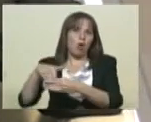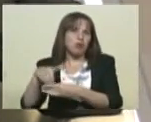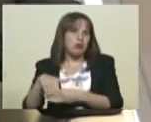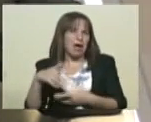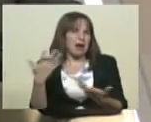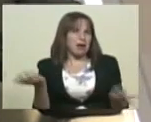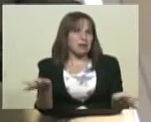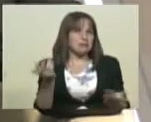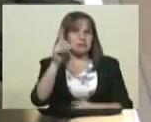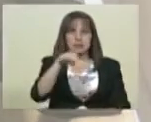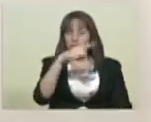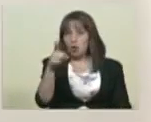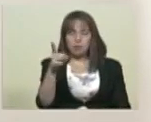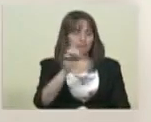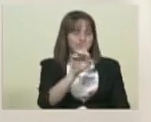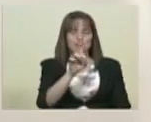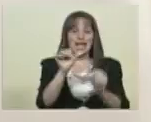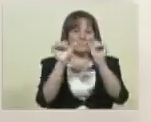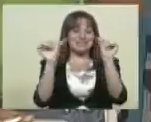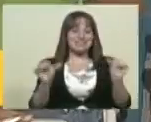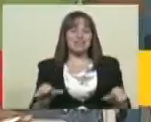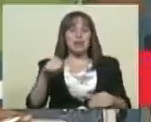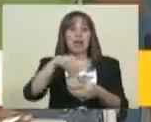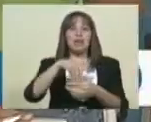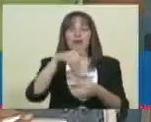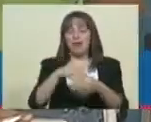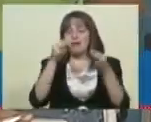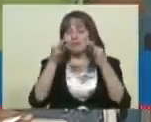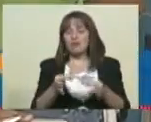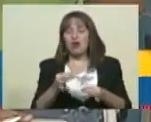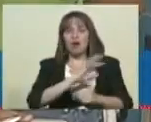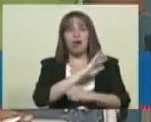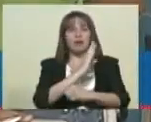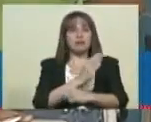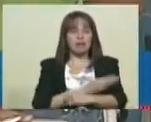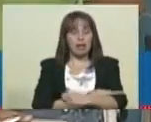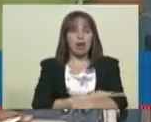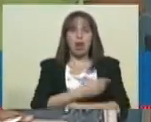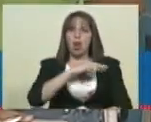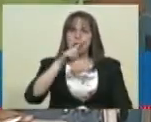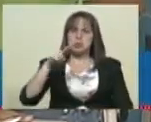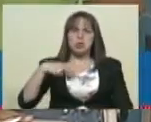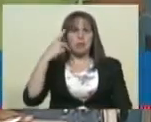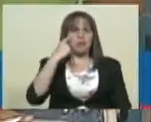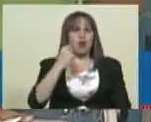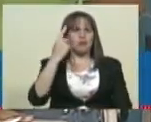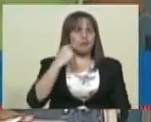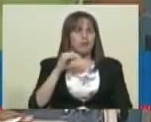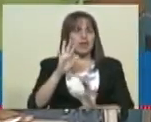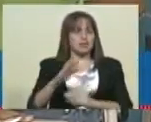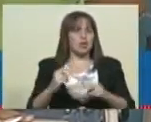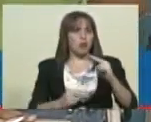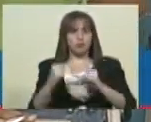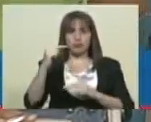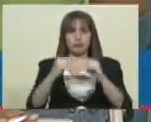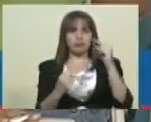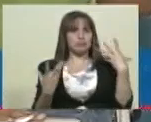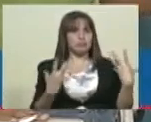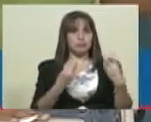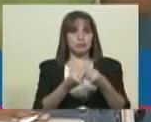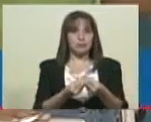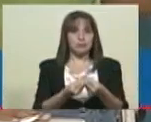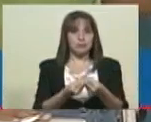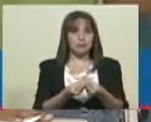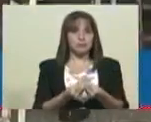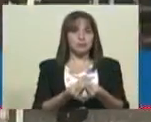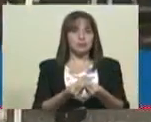Un sistema electoral que es muy sólido y los venezolanos y las venezolanas nos hemos acostumbrado, porque lo hemos construido en conjunto, a